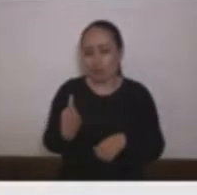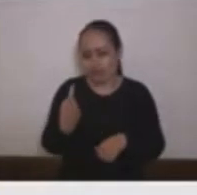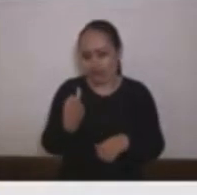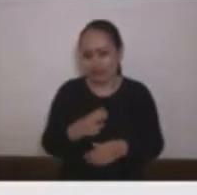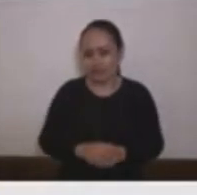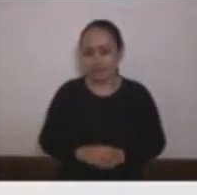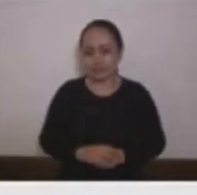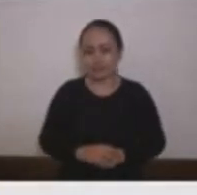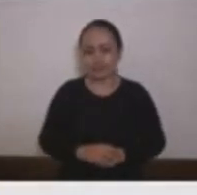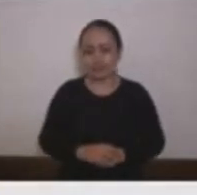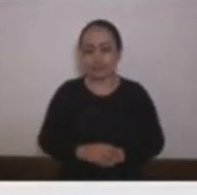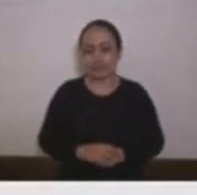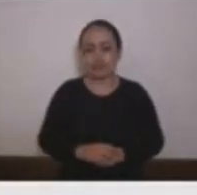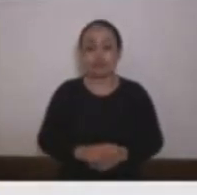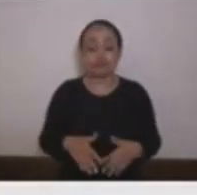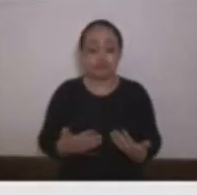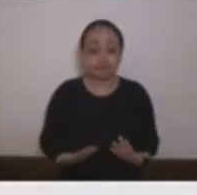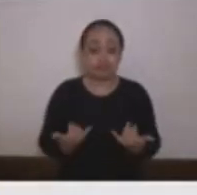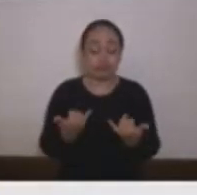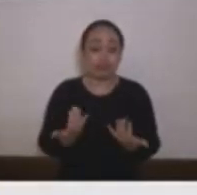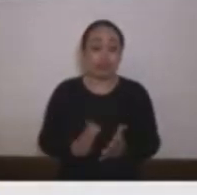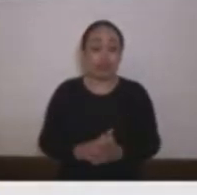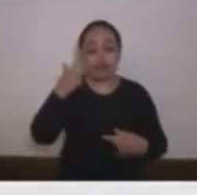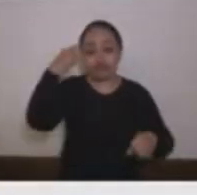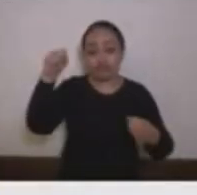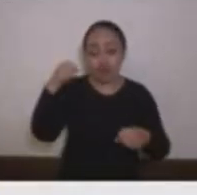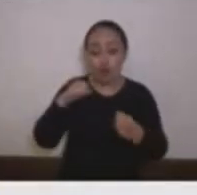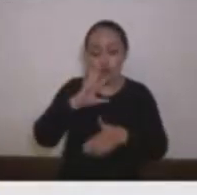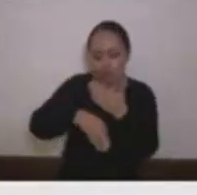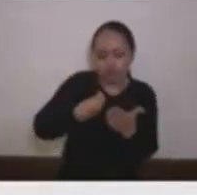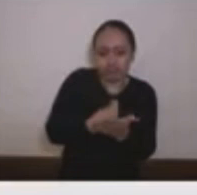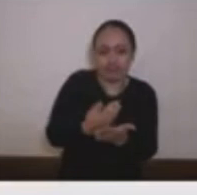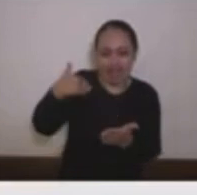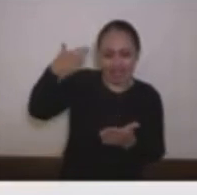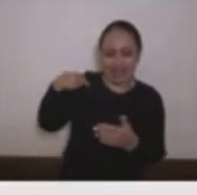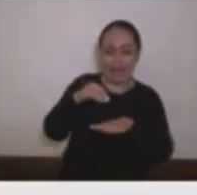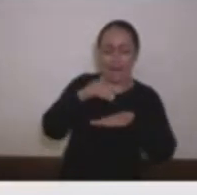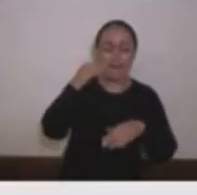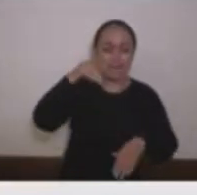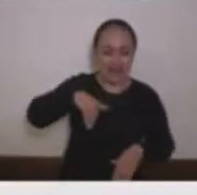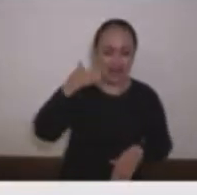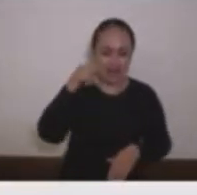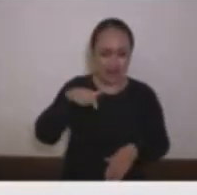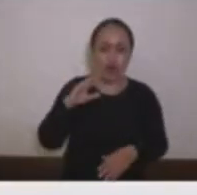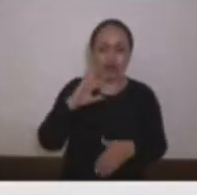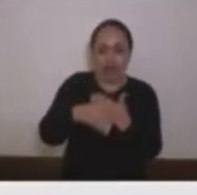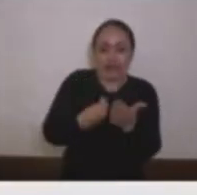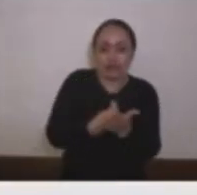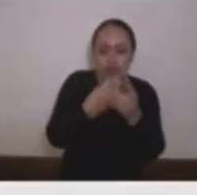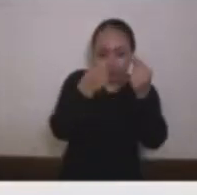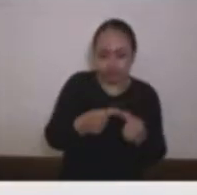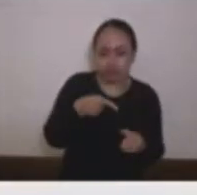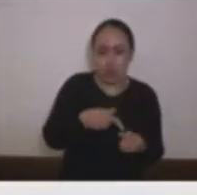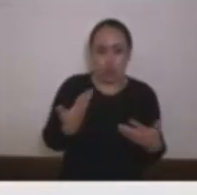sin embargo lo que más debería preocuparnos ahora son los resultados de la Contraloría de la vigencia pasada del municipio de Envigado que fue